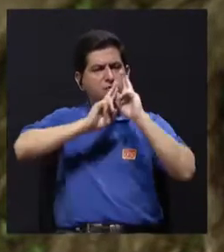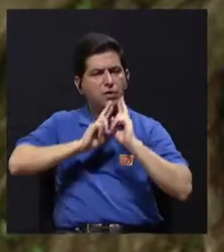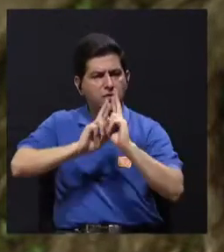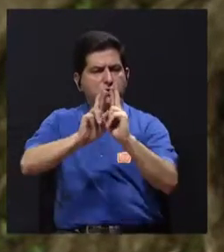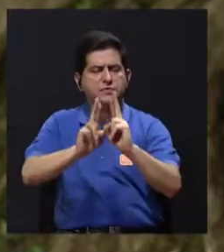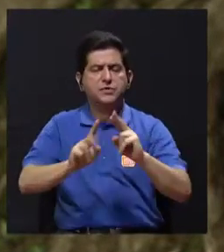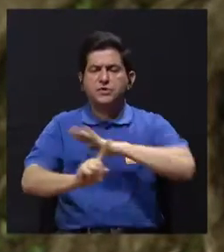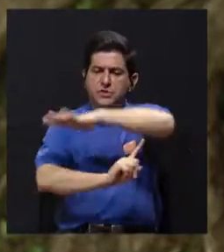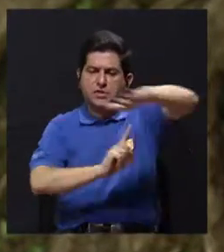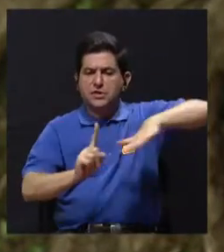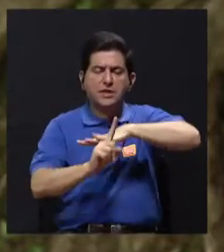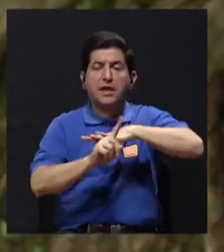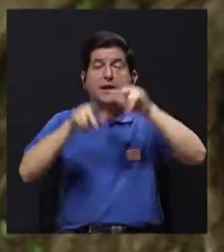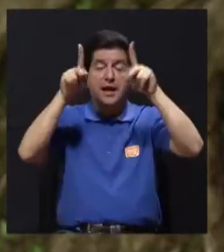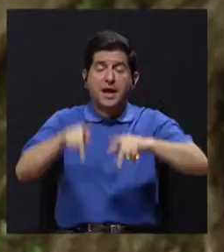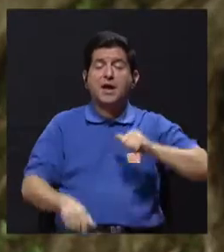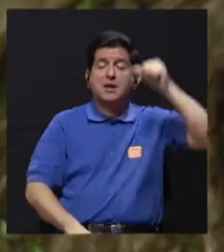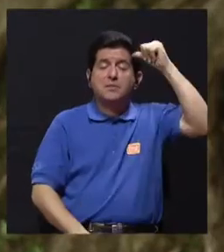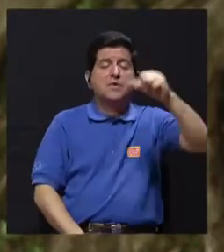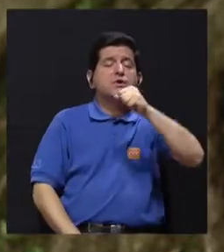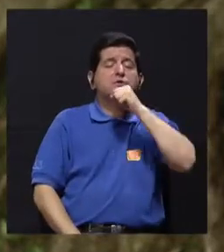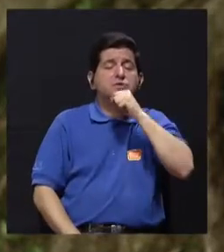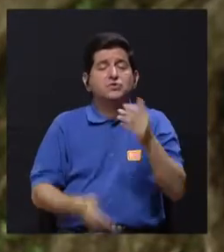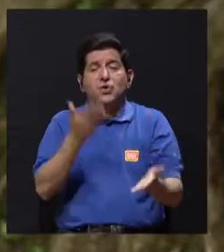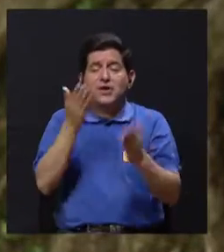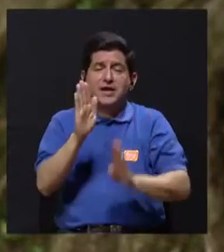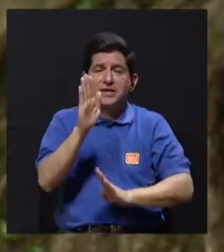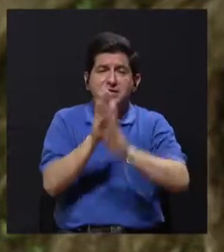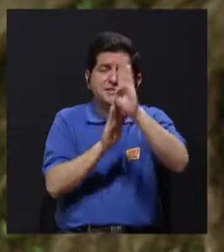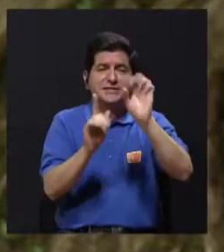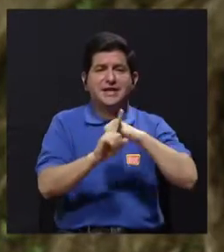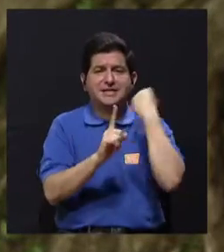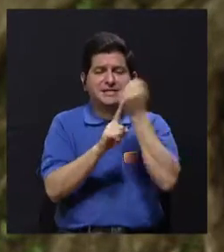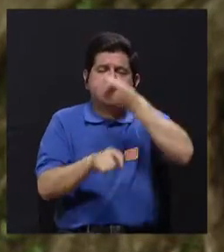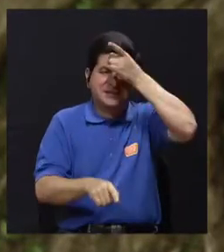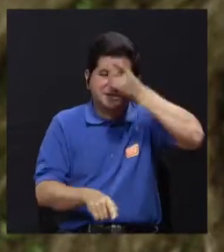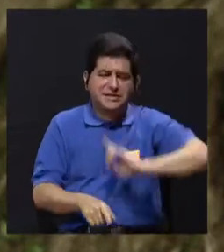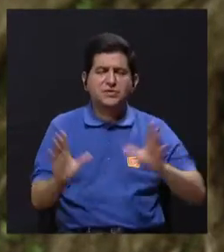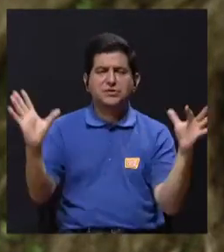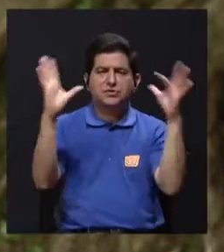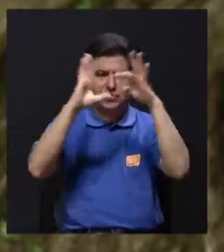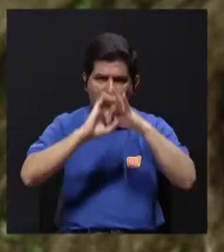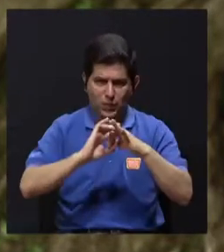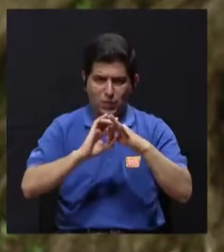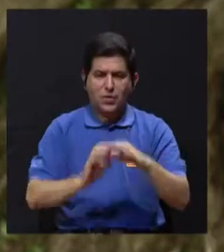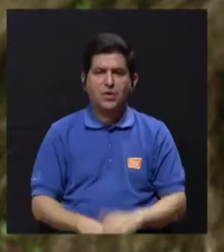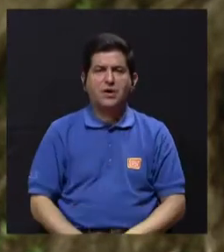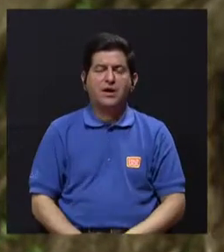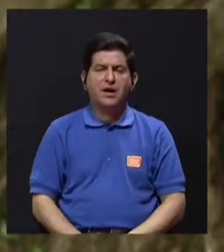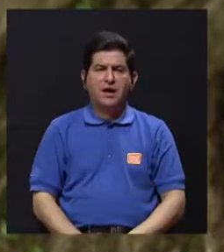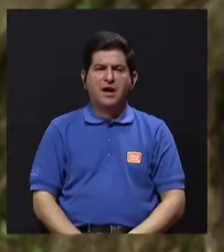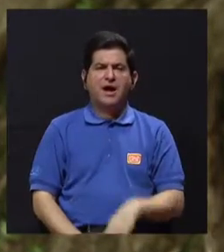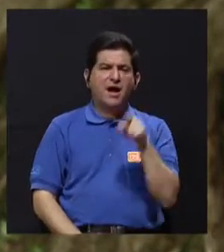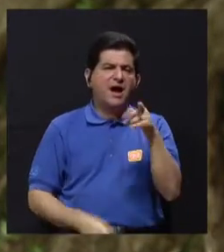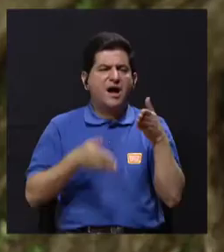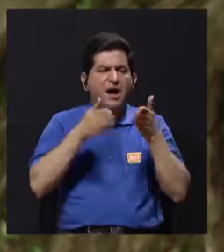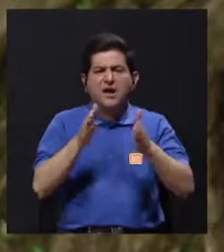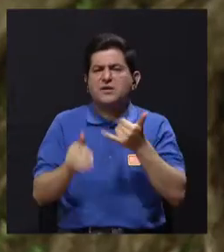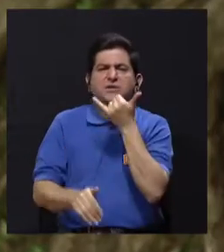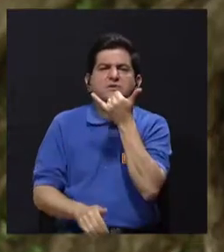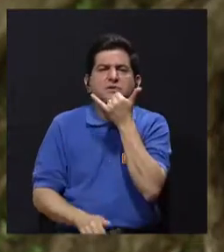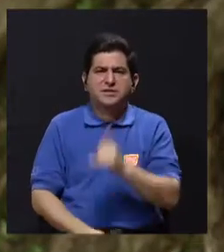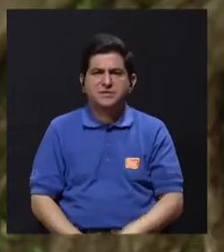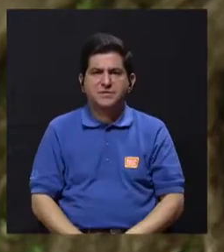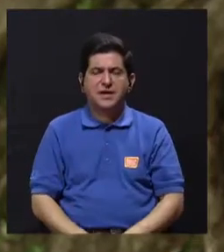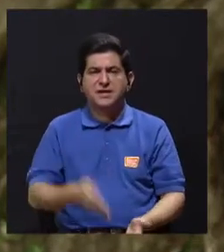estoy respondiendo a mi entorno. En una persona mayor, por ejemplo, puede desarrollarse un cuadro depresivo relacionado más bien por cómo le está yendo a